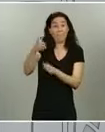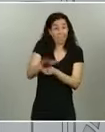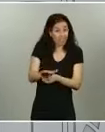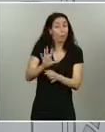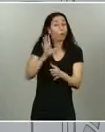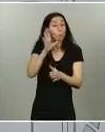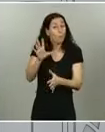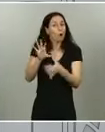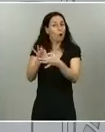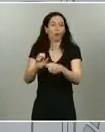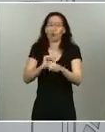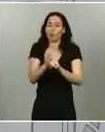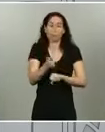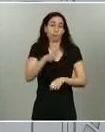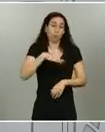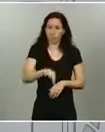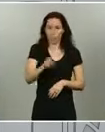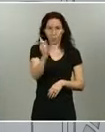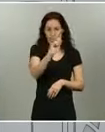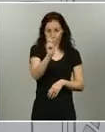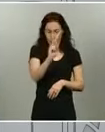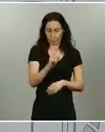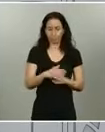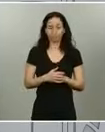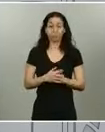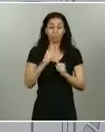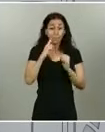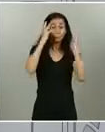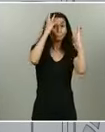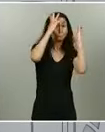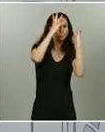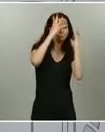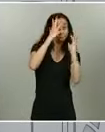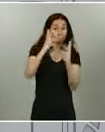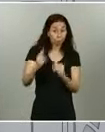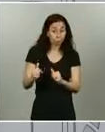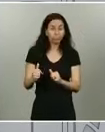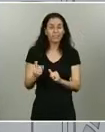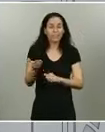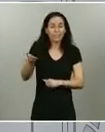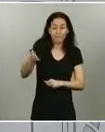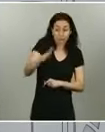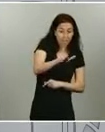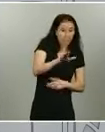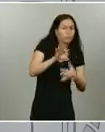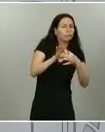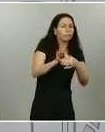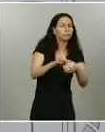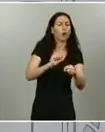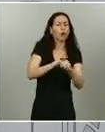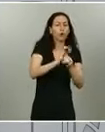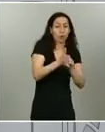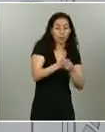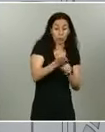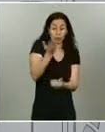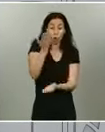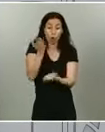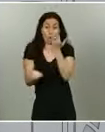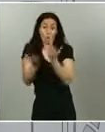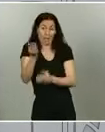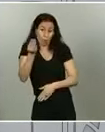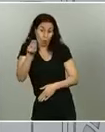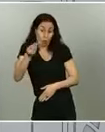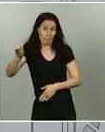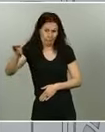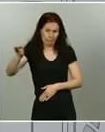es que, si contamos los fallecidos por coronavirus y lo comparamos con el exceso, todavía queda un número